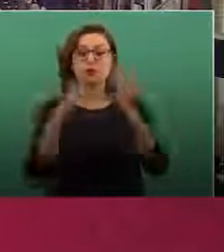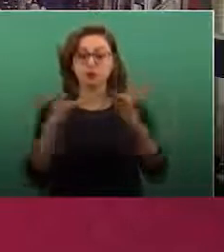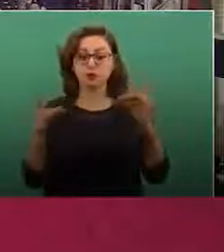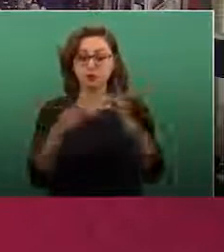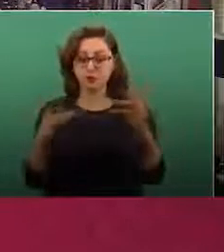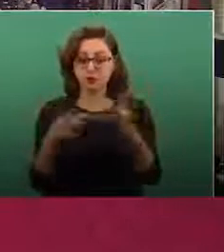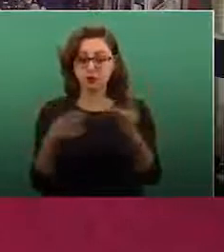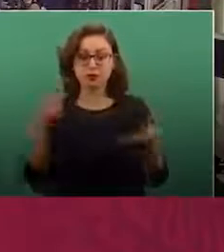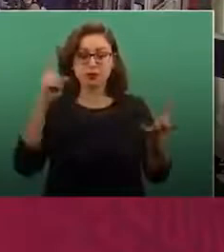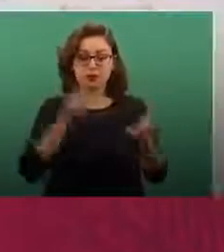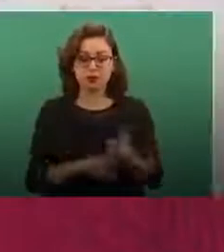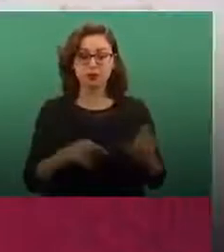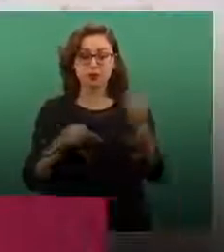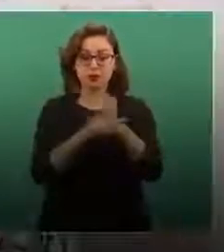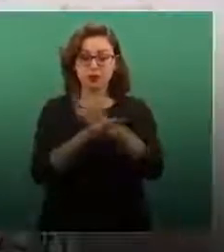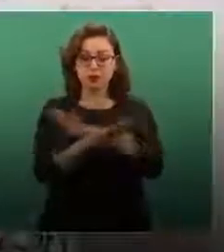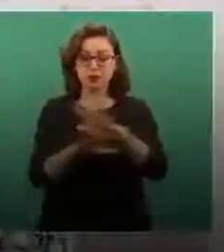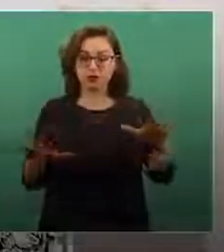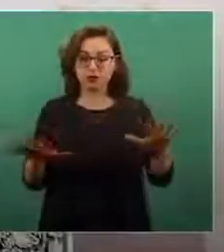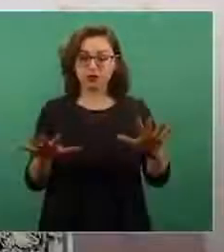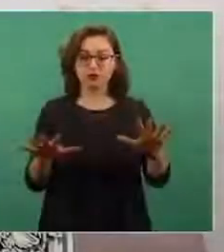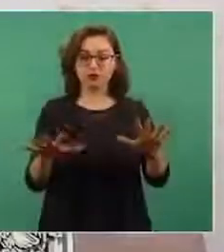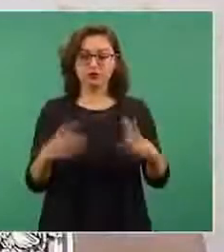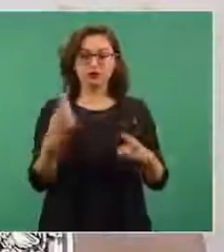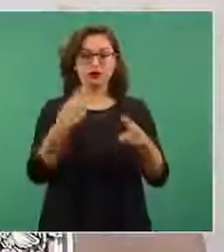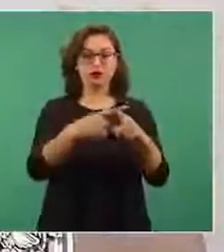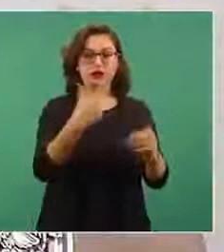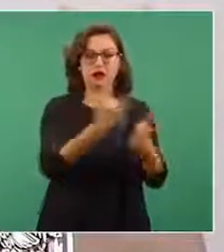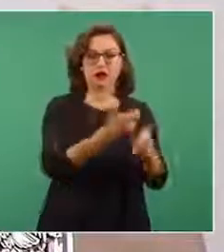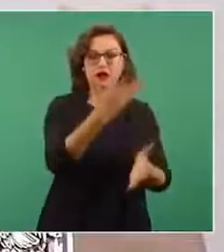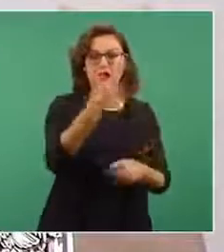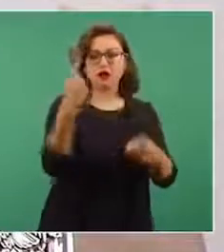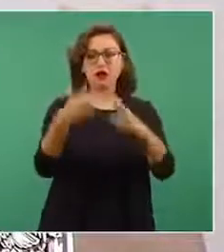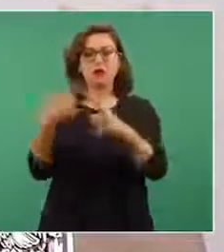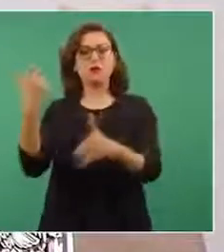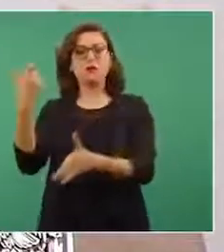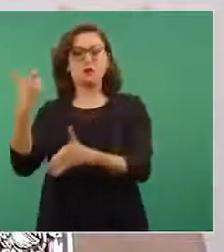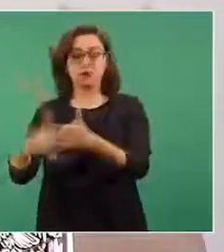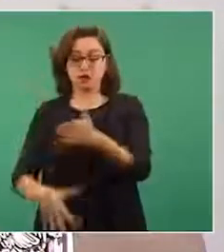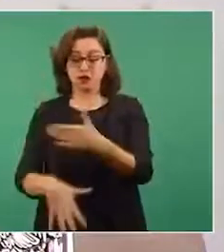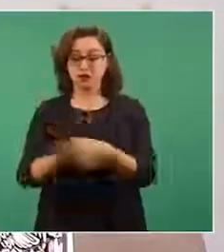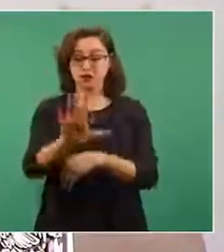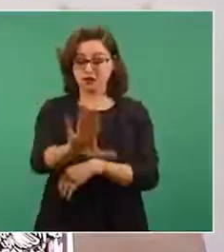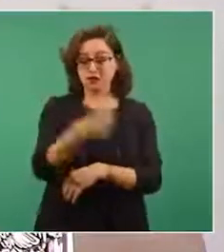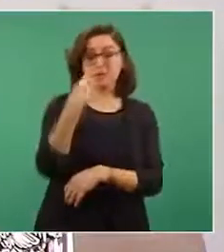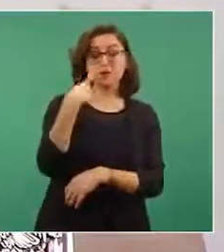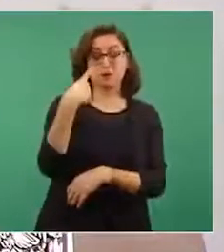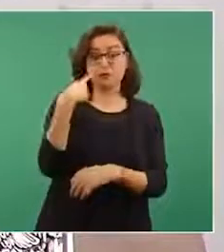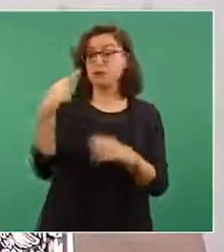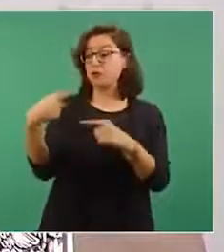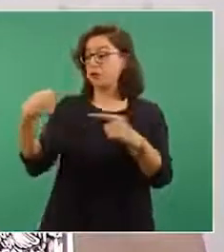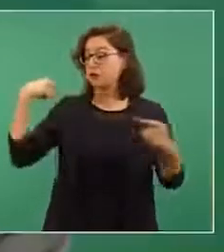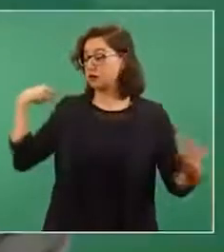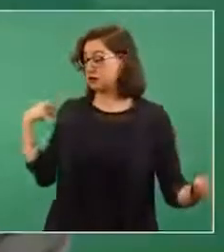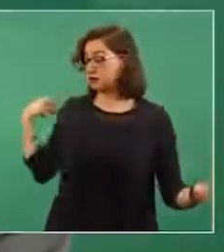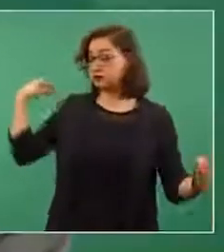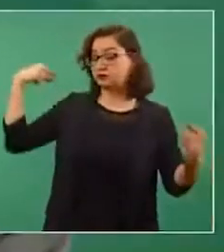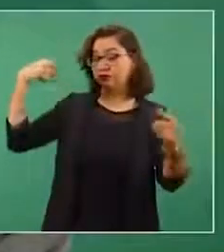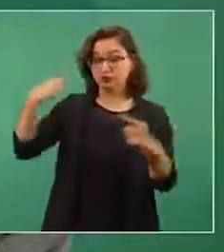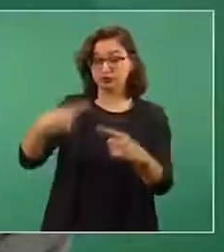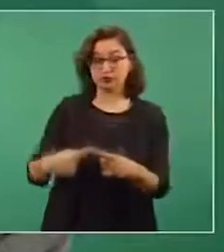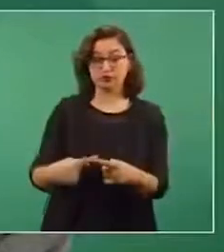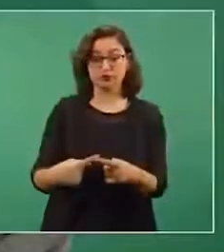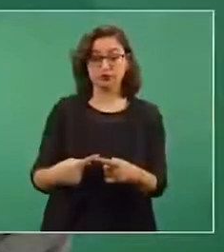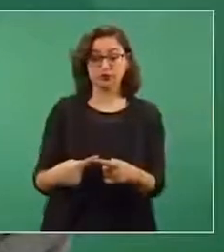sobre quién es quién en los precios que en los últimos días ha